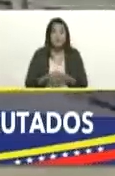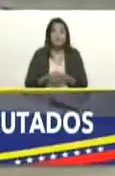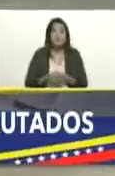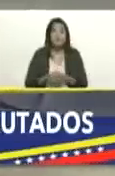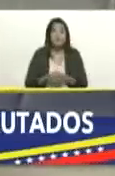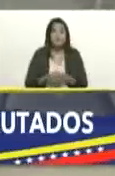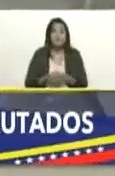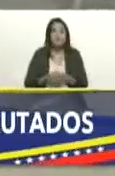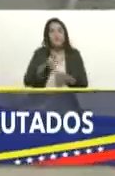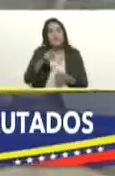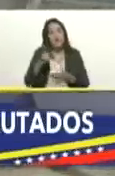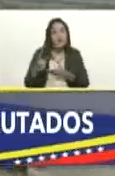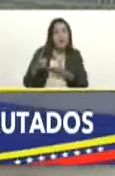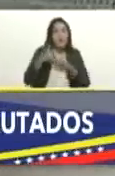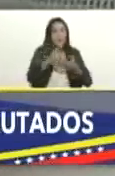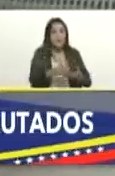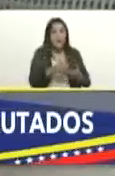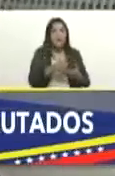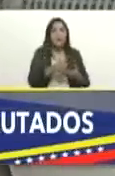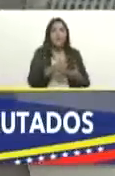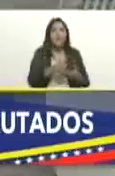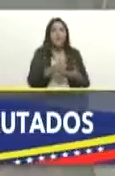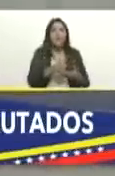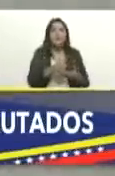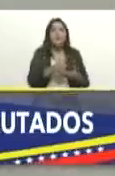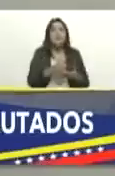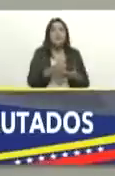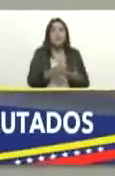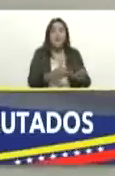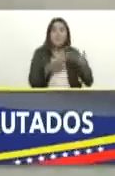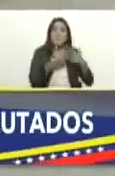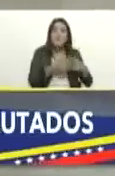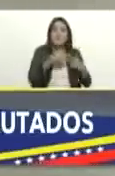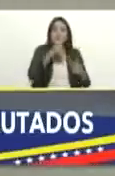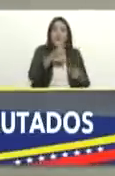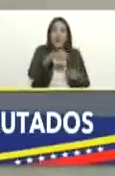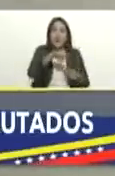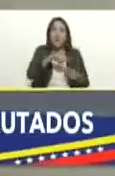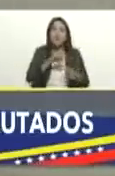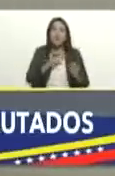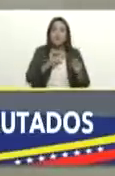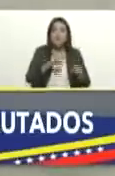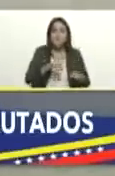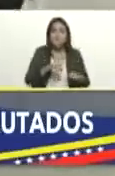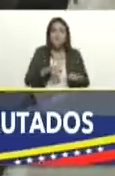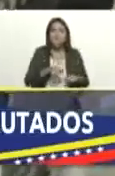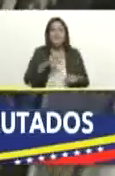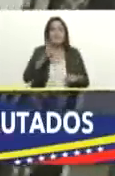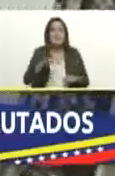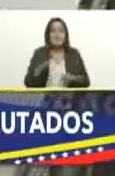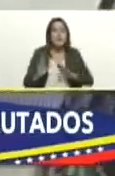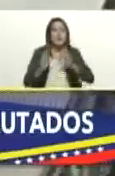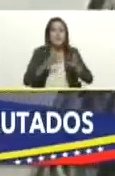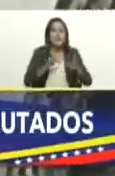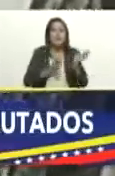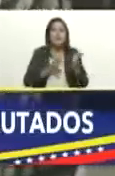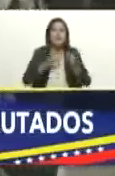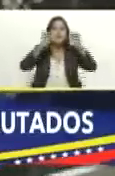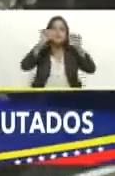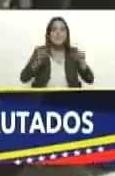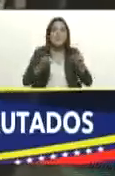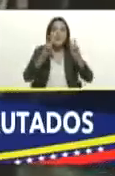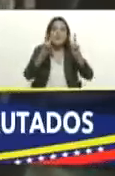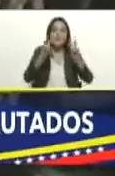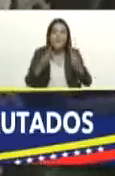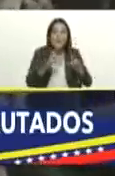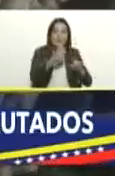bueno apoyar a toda nuestra hidrológica y también a su vez tenemos que decirlo fortalecer el uno por diez del buen gobierno algunas de estas denuncias con